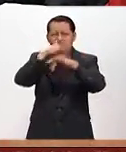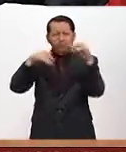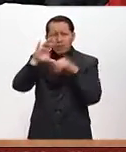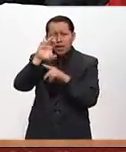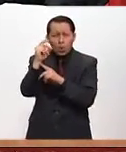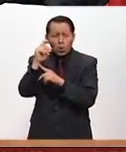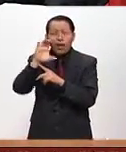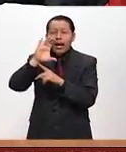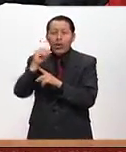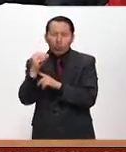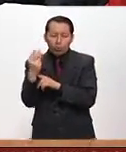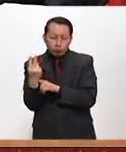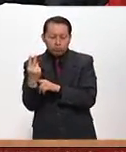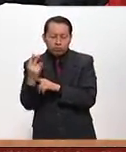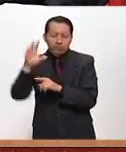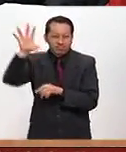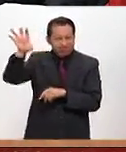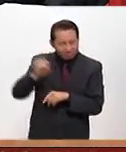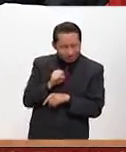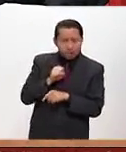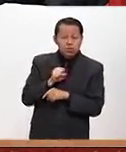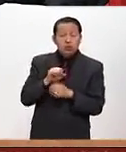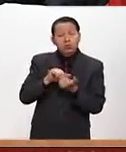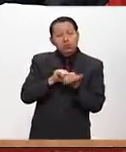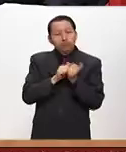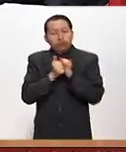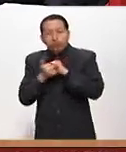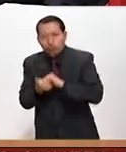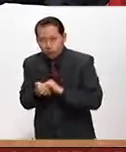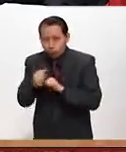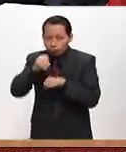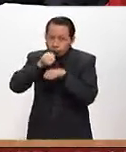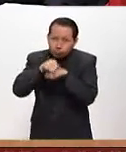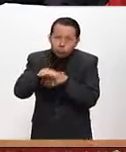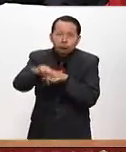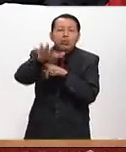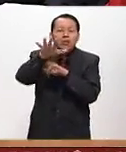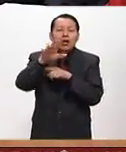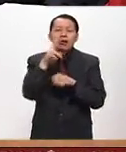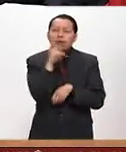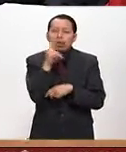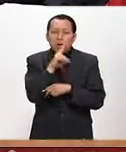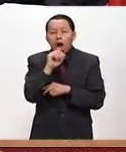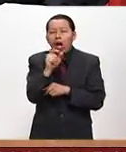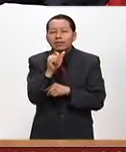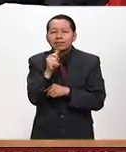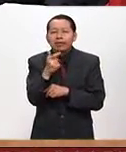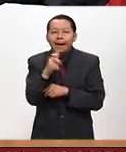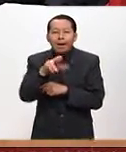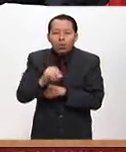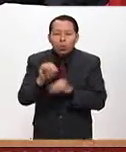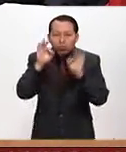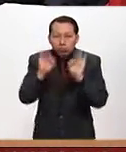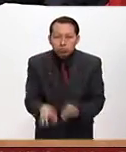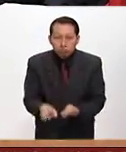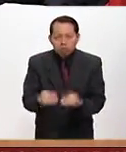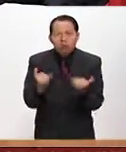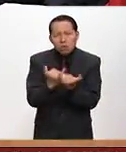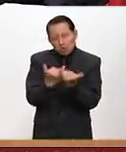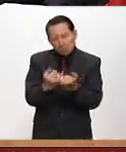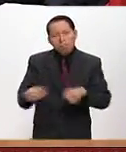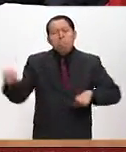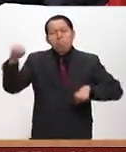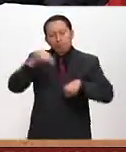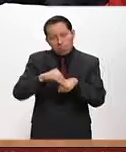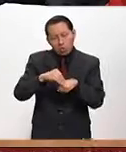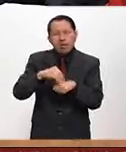carbono y lo convierten en oxígeno. ¿Qué mejor para nosotros que plantar árboles para que nos proporcionen oxígeno?